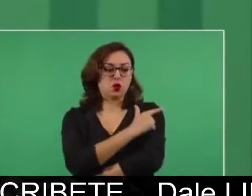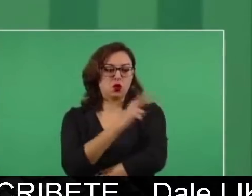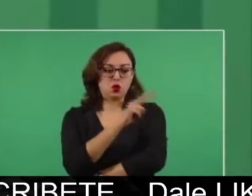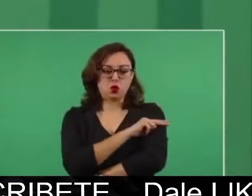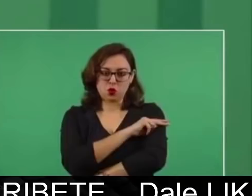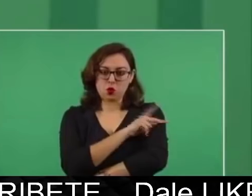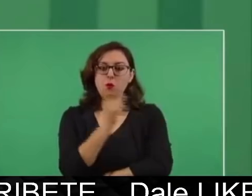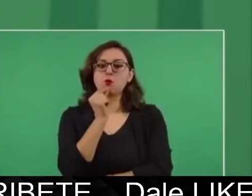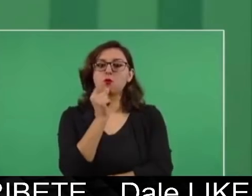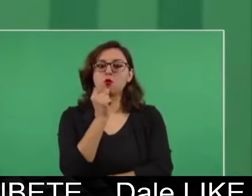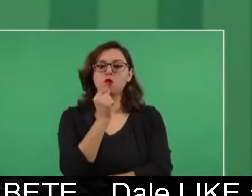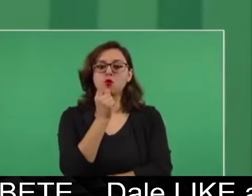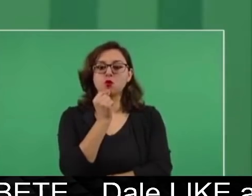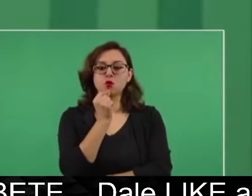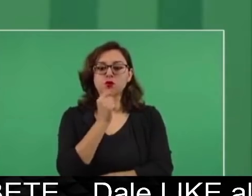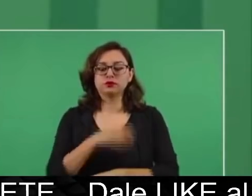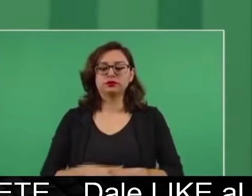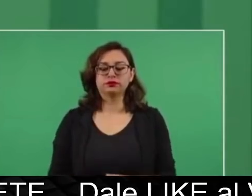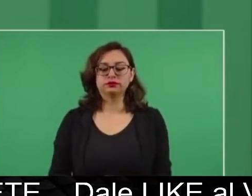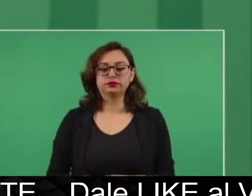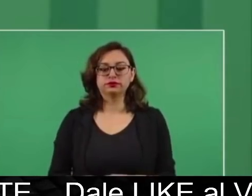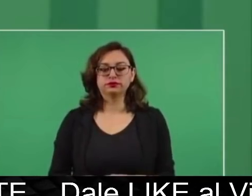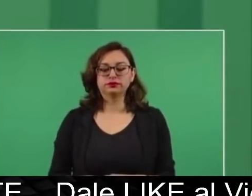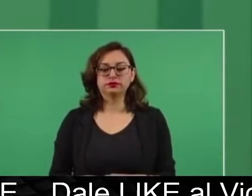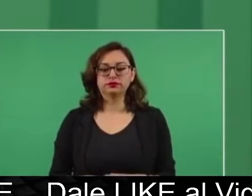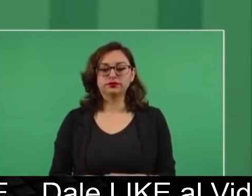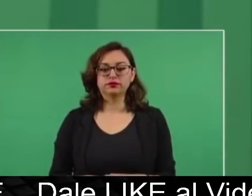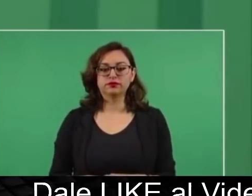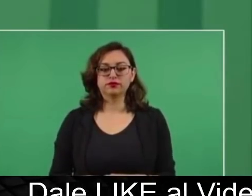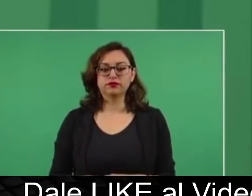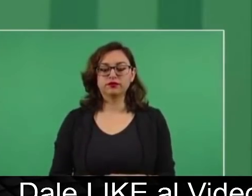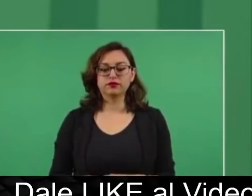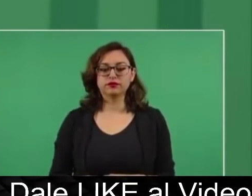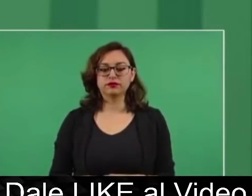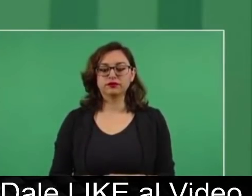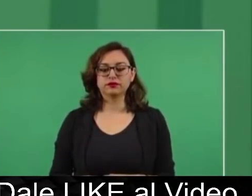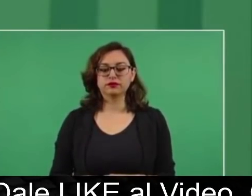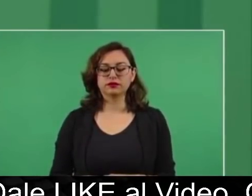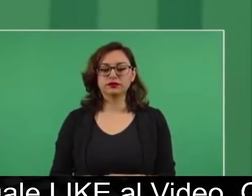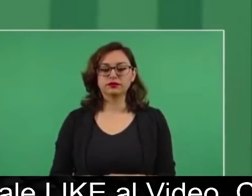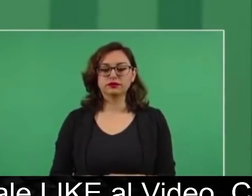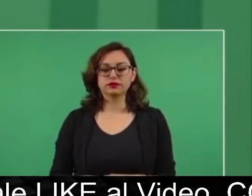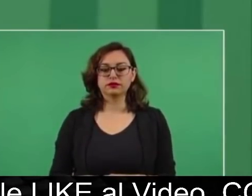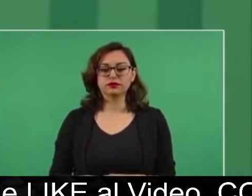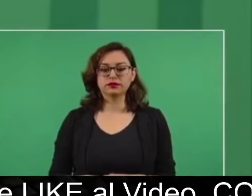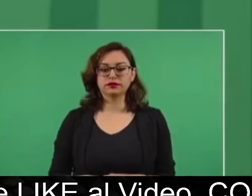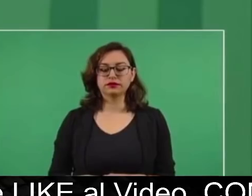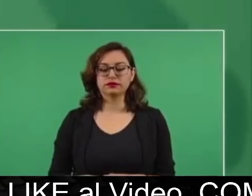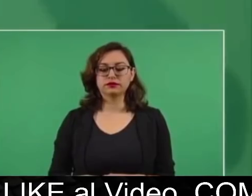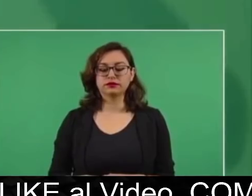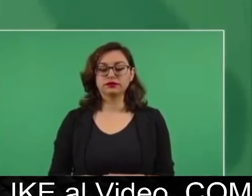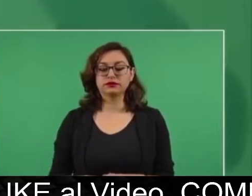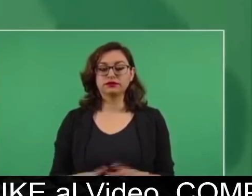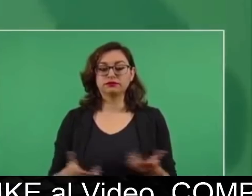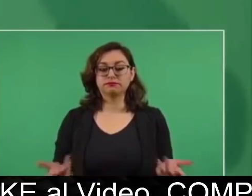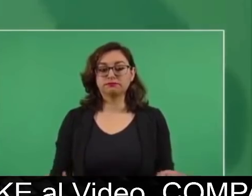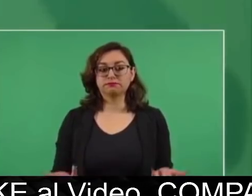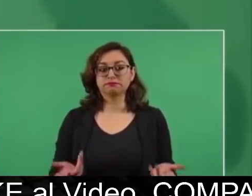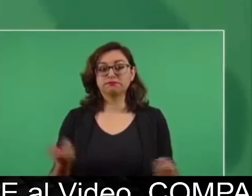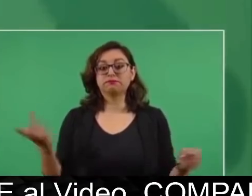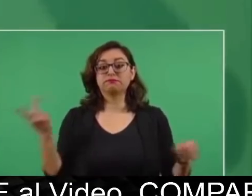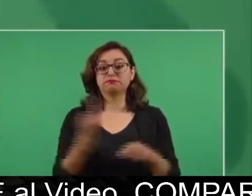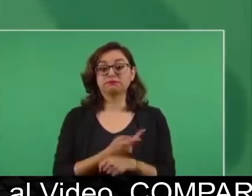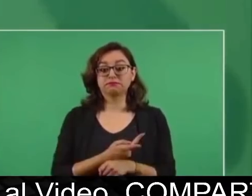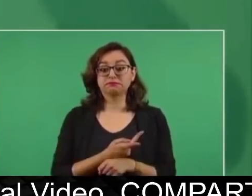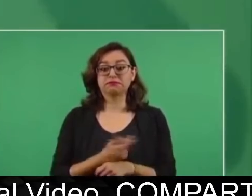que no quiero que suceda lo que